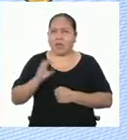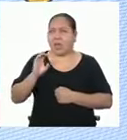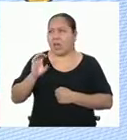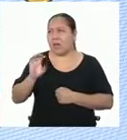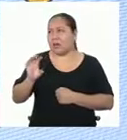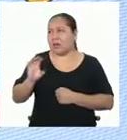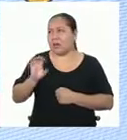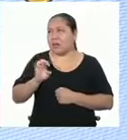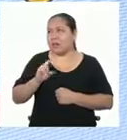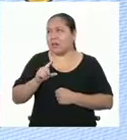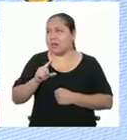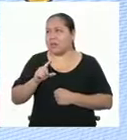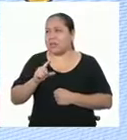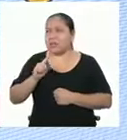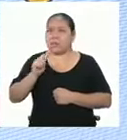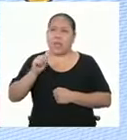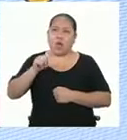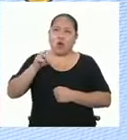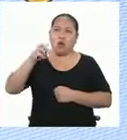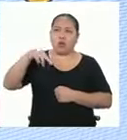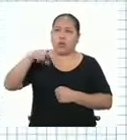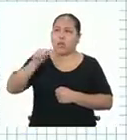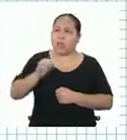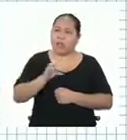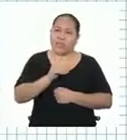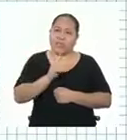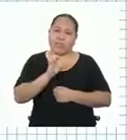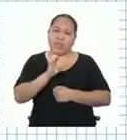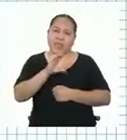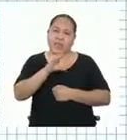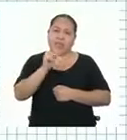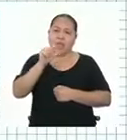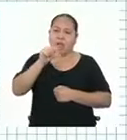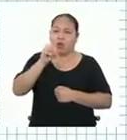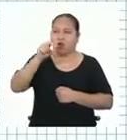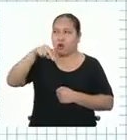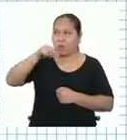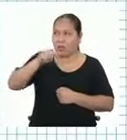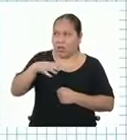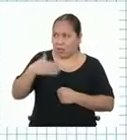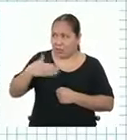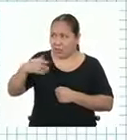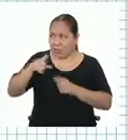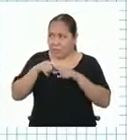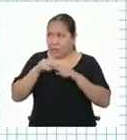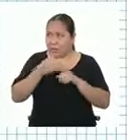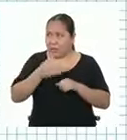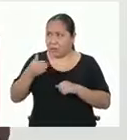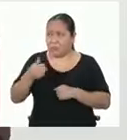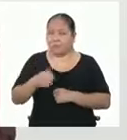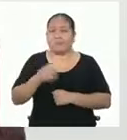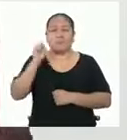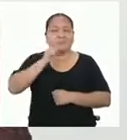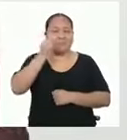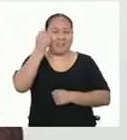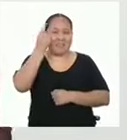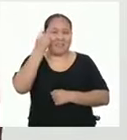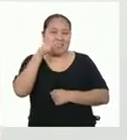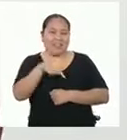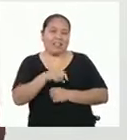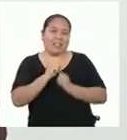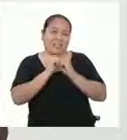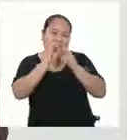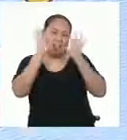llamaría pirámide pentagonal. Y si es un decágono, sería una pirámide decagonal. Me has entendido a la